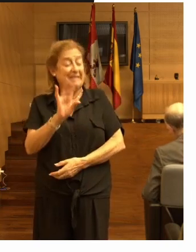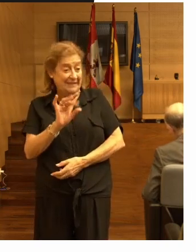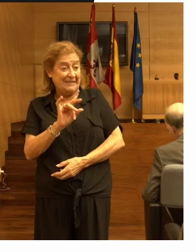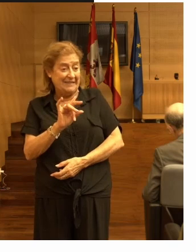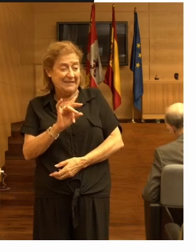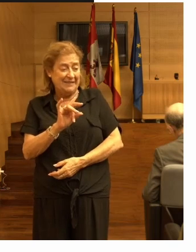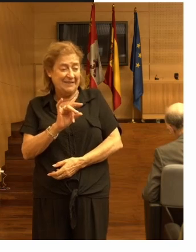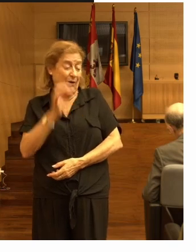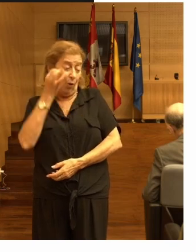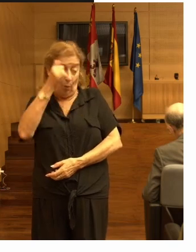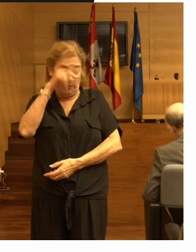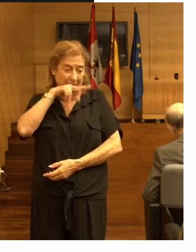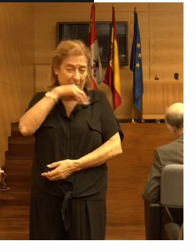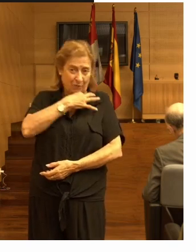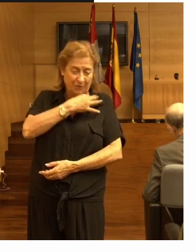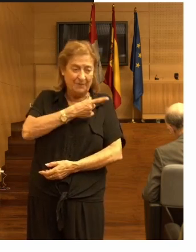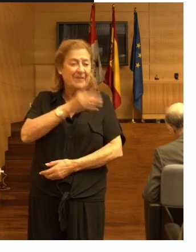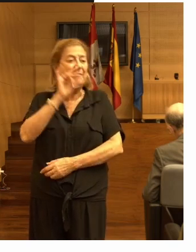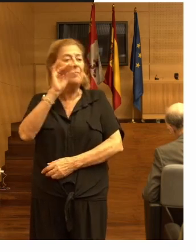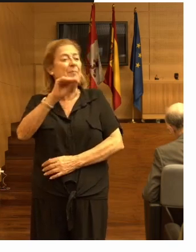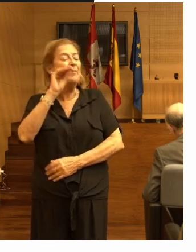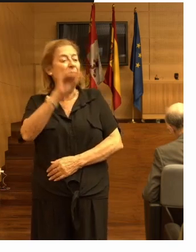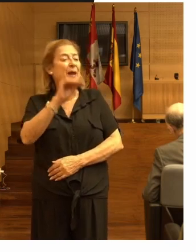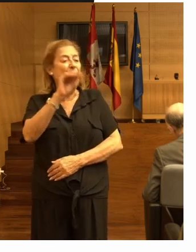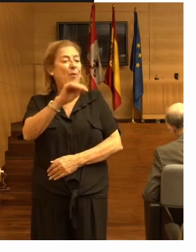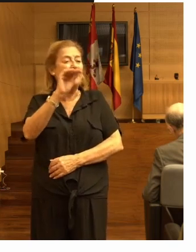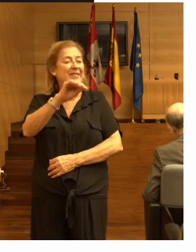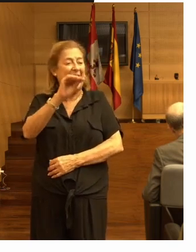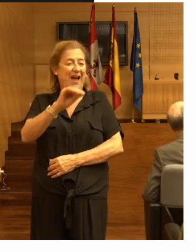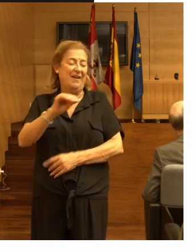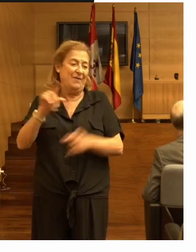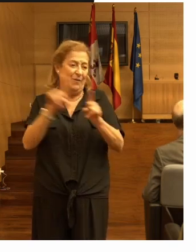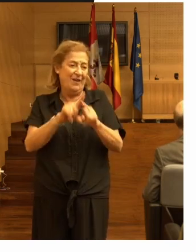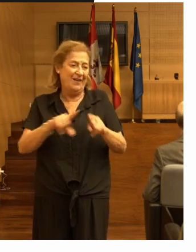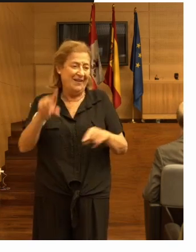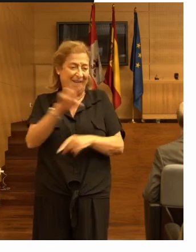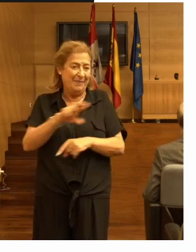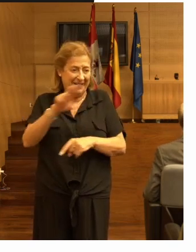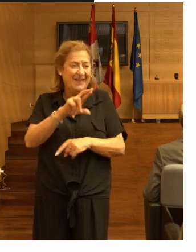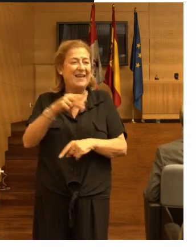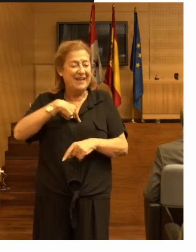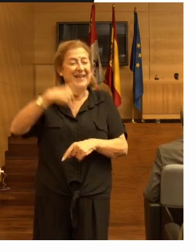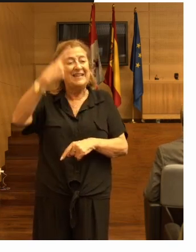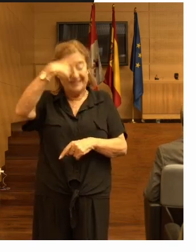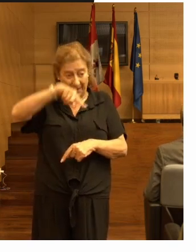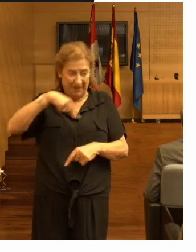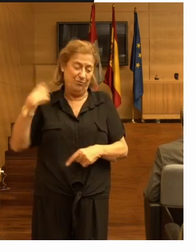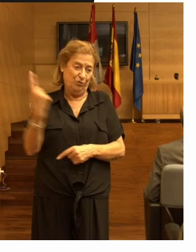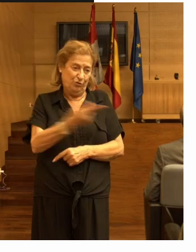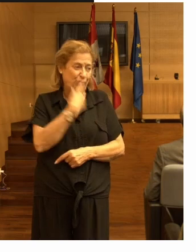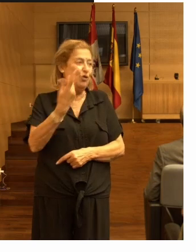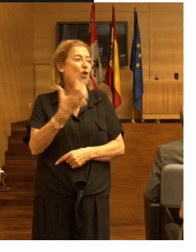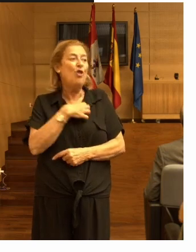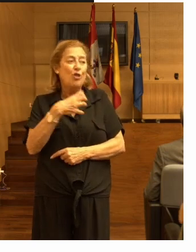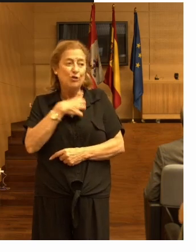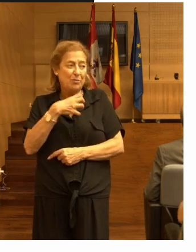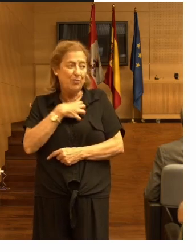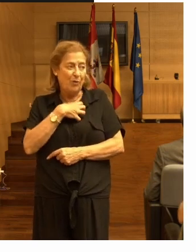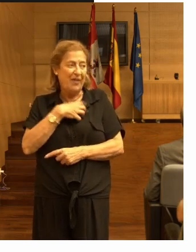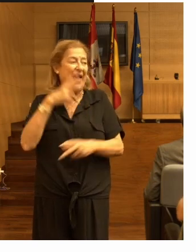la pregunta era retórica ya ya sabemos que no se puede